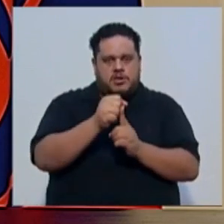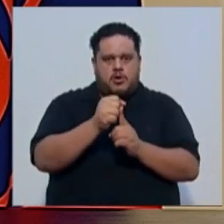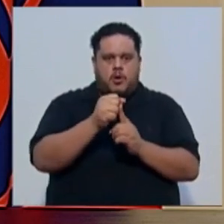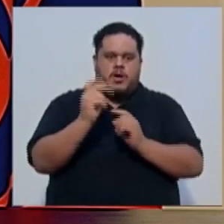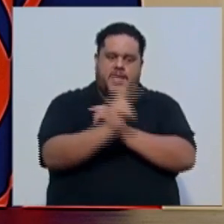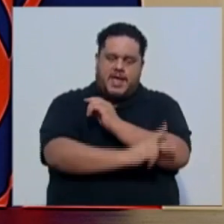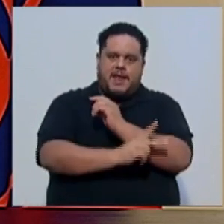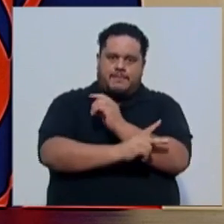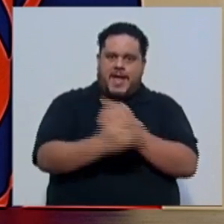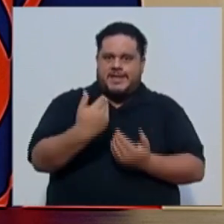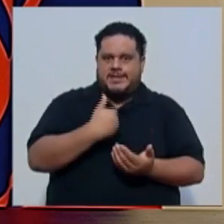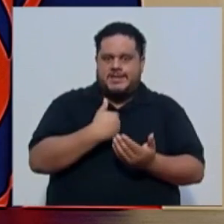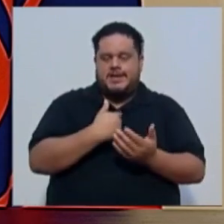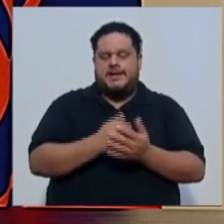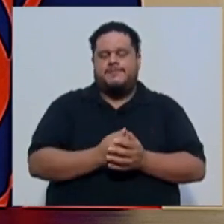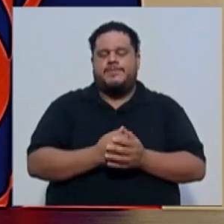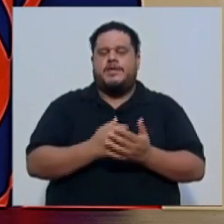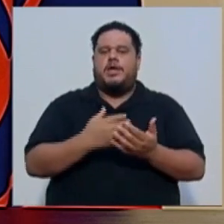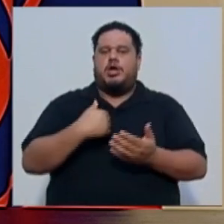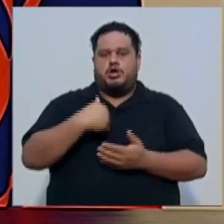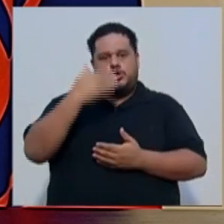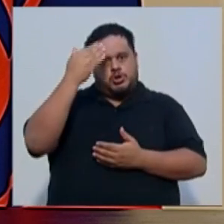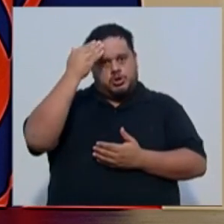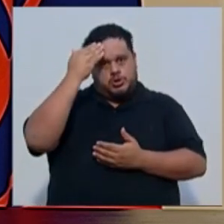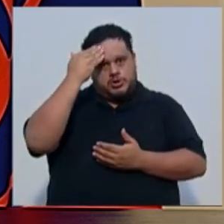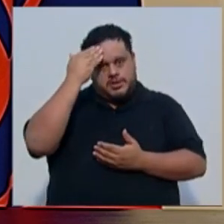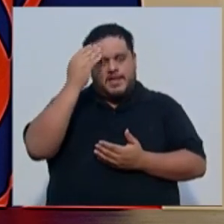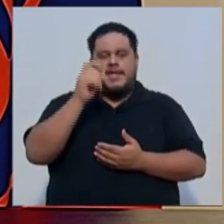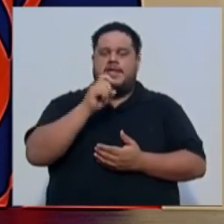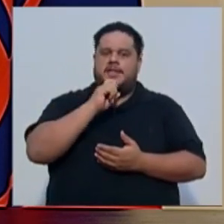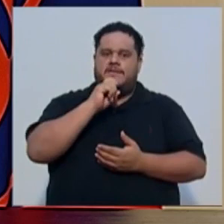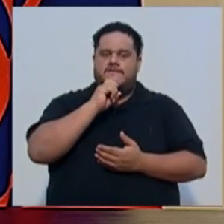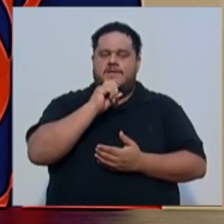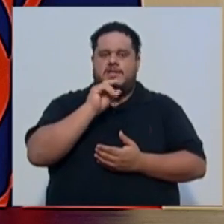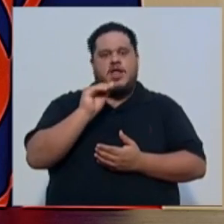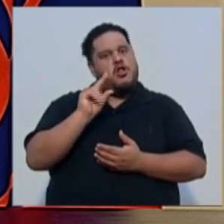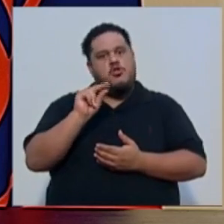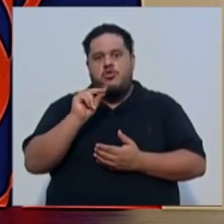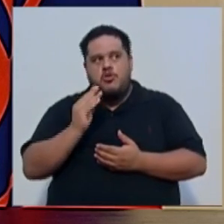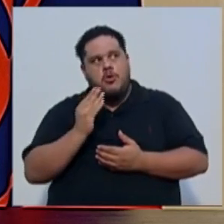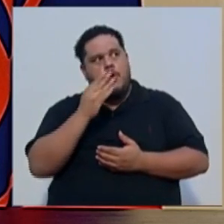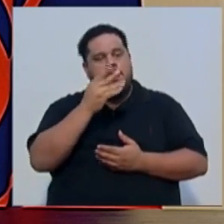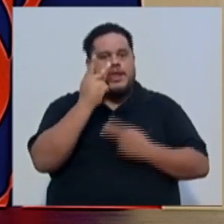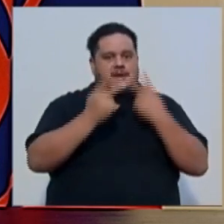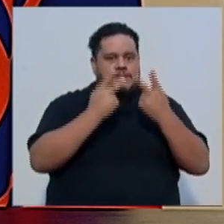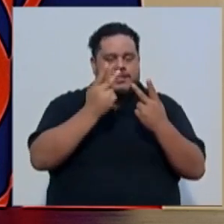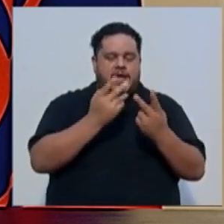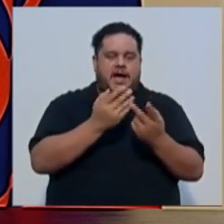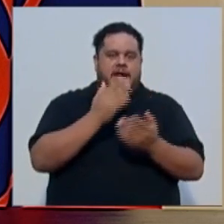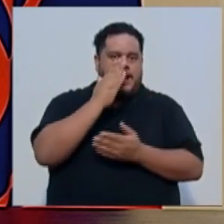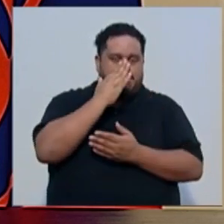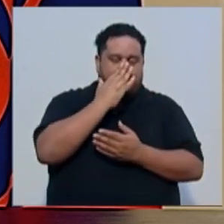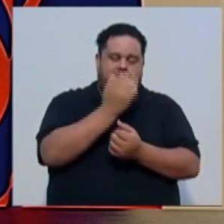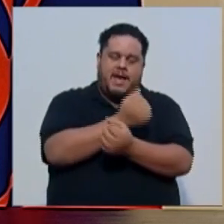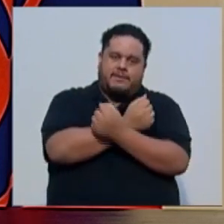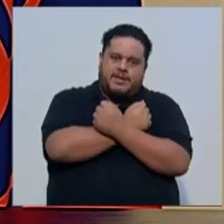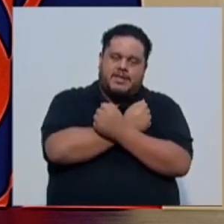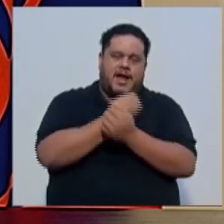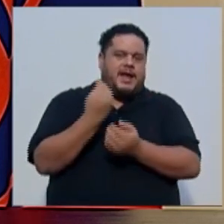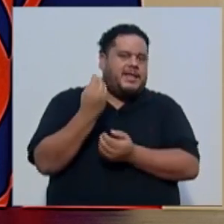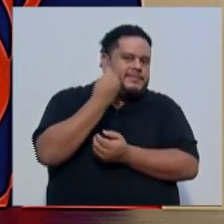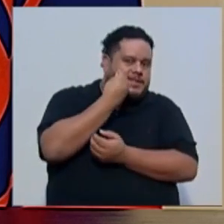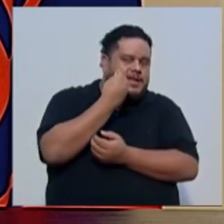pues también comprendo que es difícil no ir a visitar a nuestras madres, abrazarlas,